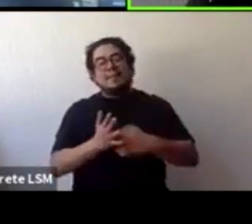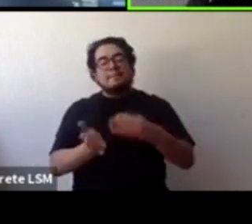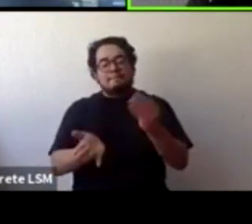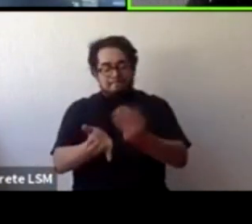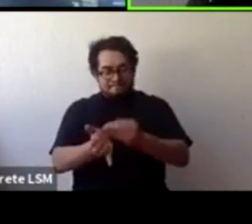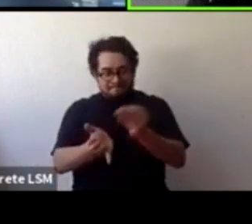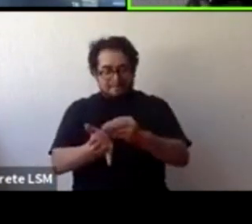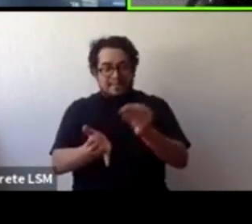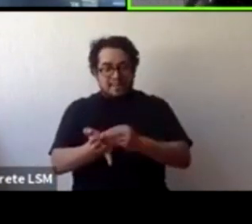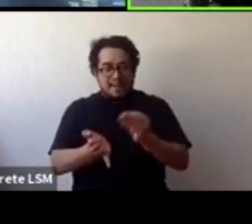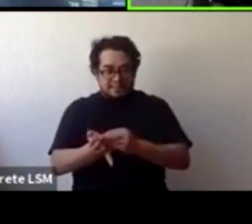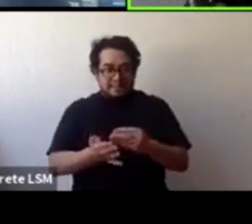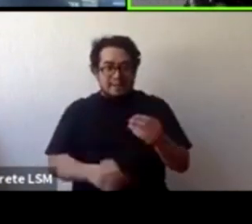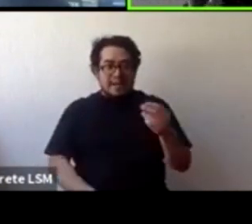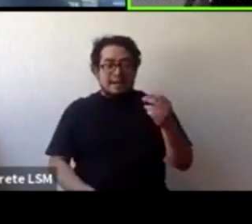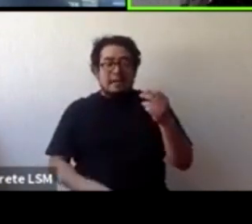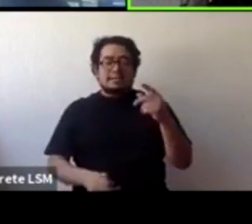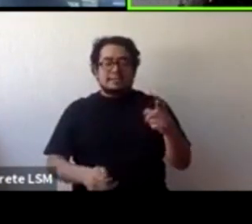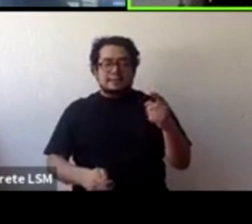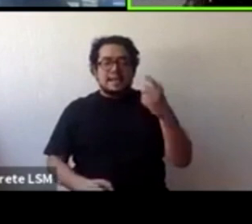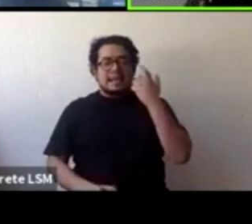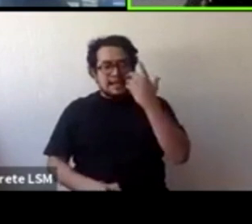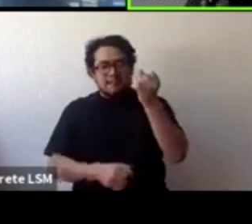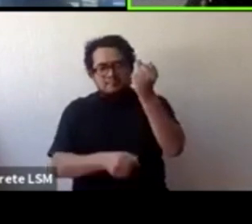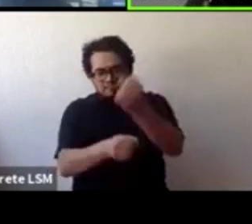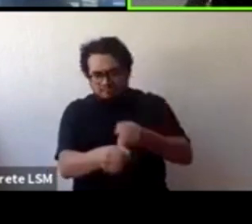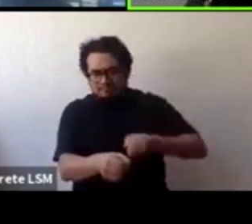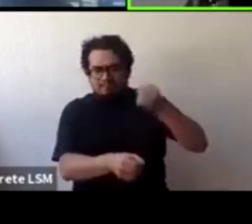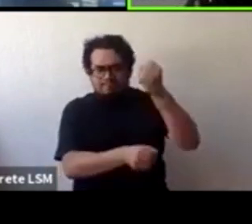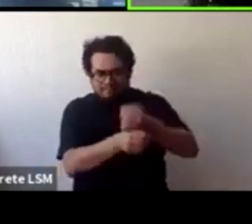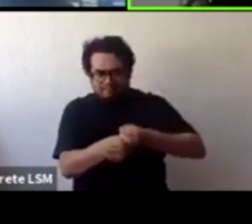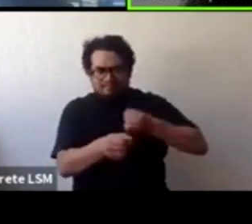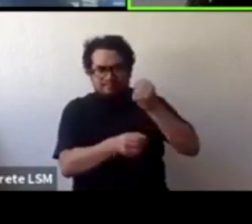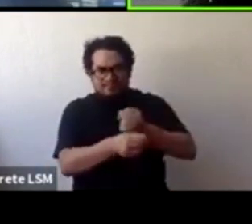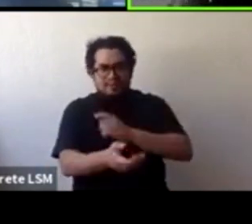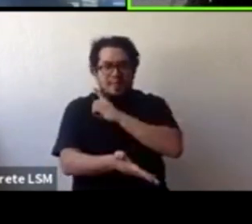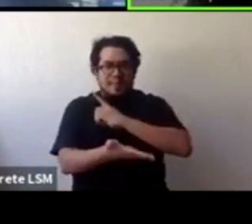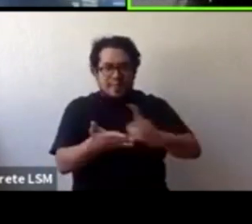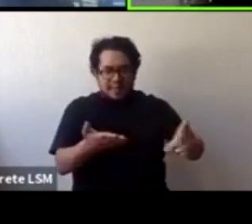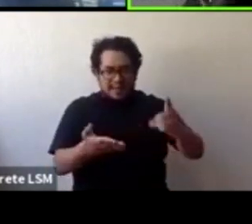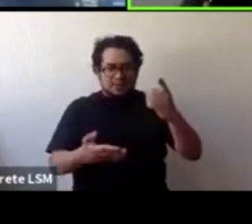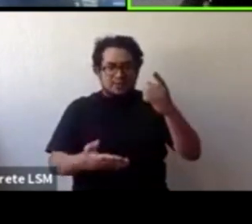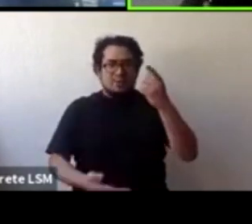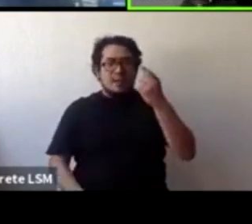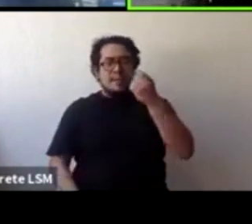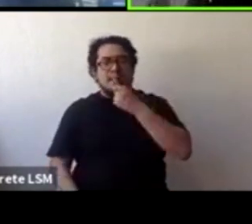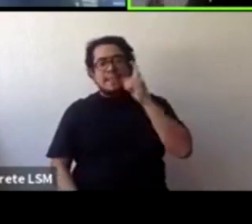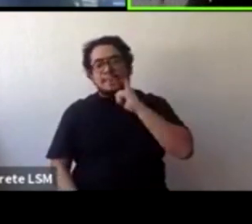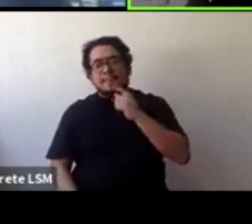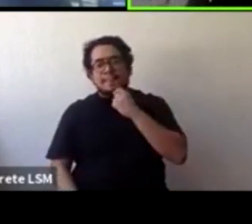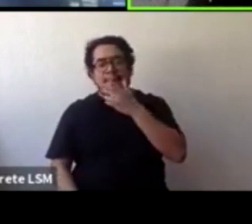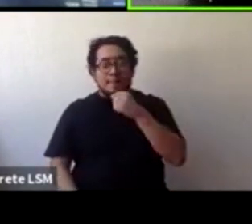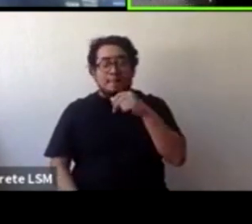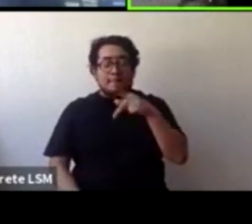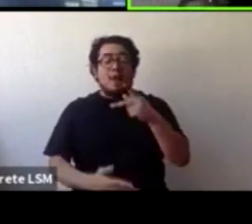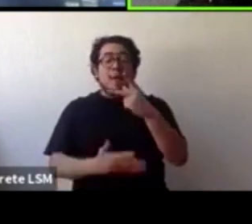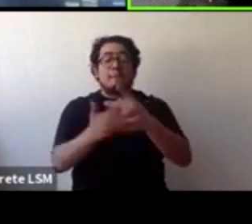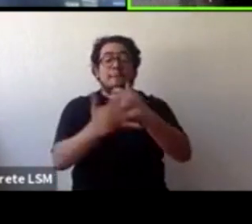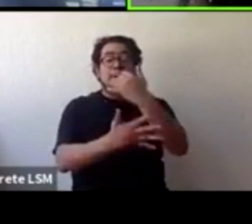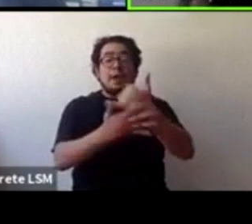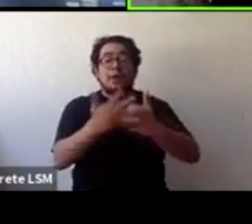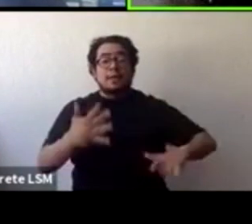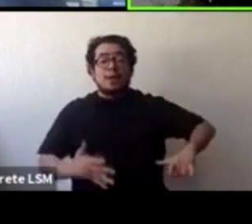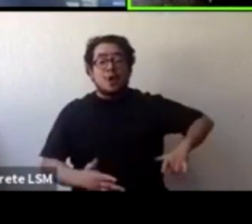los Derechos de la Infancia en México ha sido la necesidad dentro de estos proyectos de gobierno presentados durante todo el sexenio,